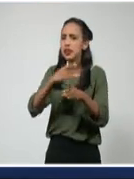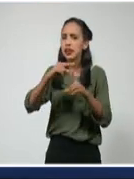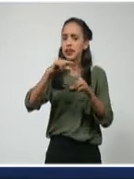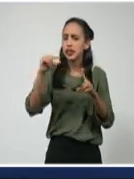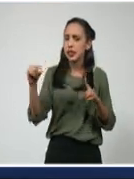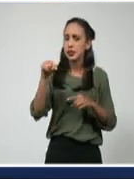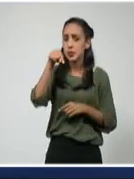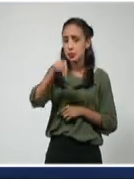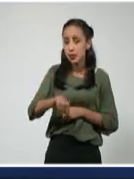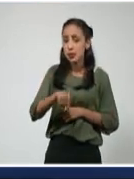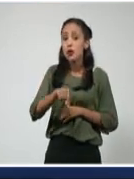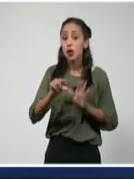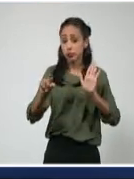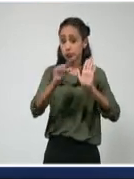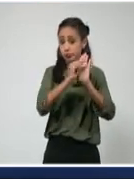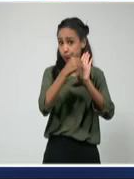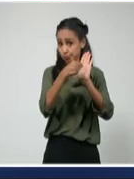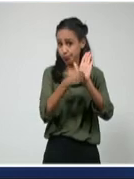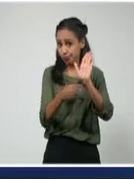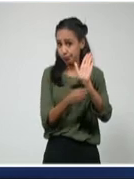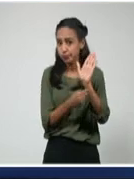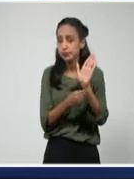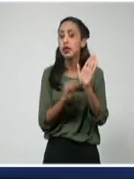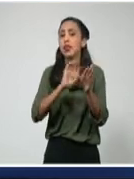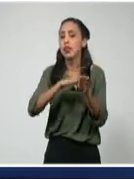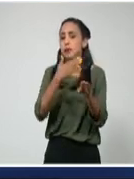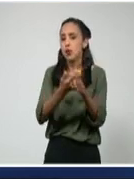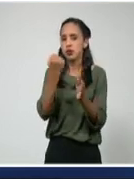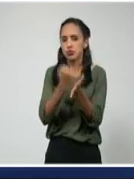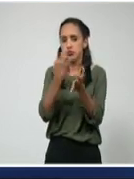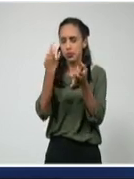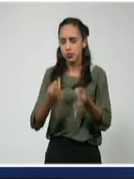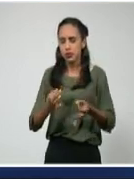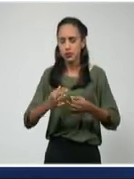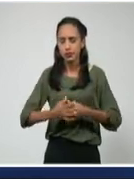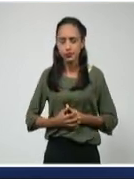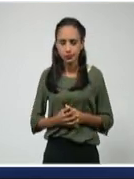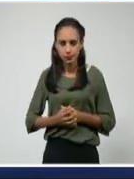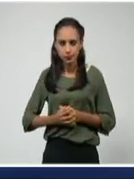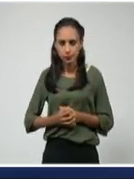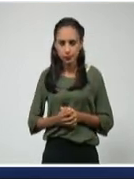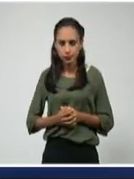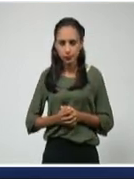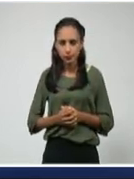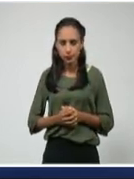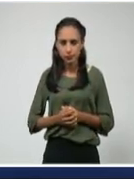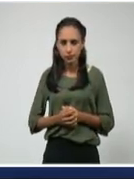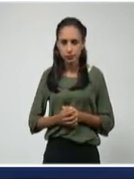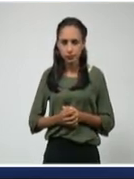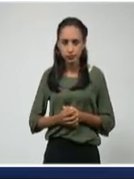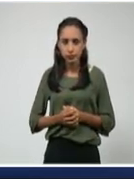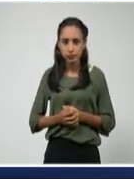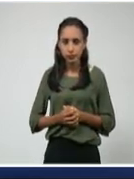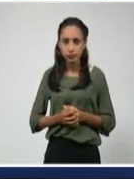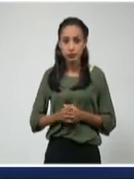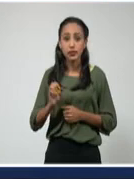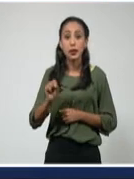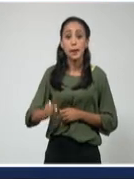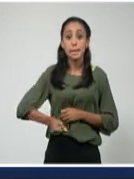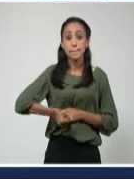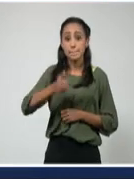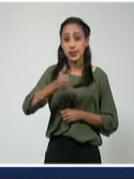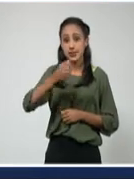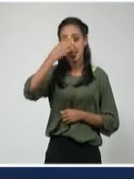contenidos en el articulado, previo a su aprobación de manera soberana. Al hacer uso de la palabra, el Presidente de la República